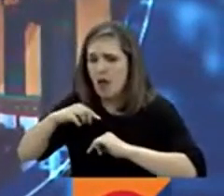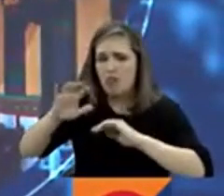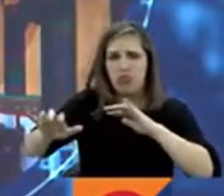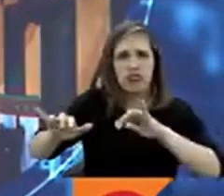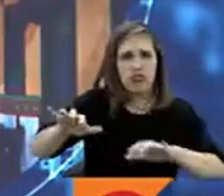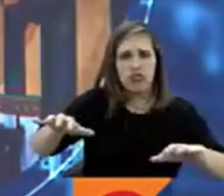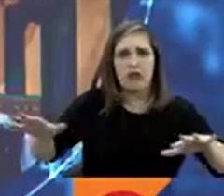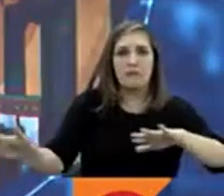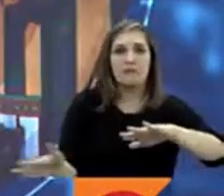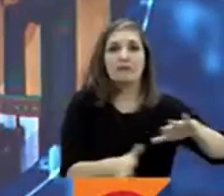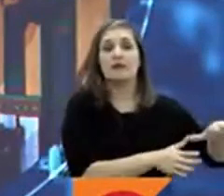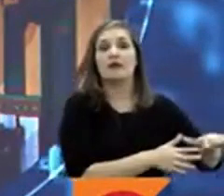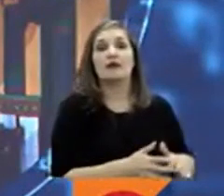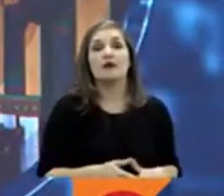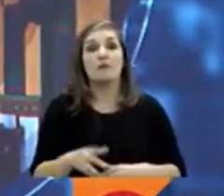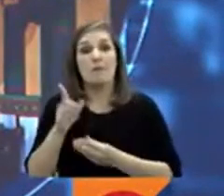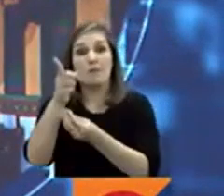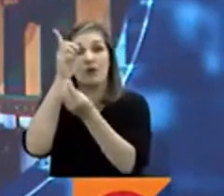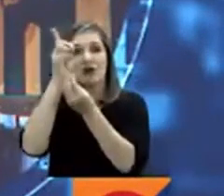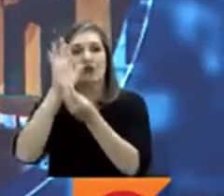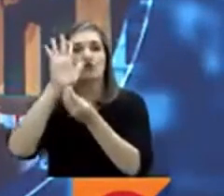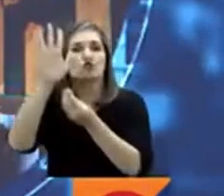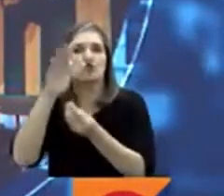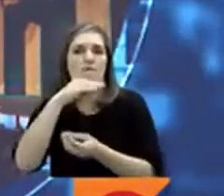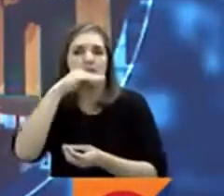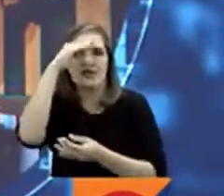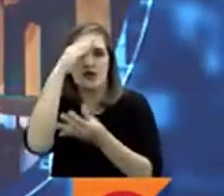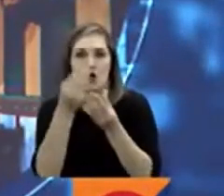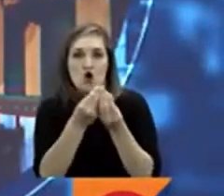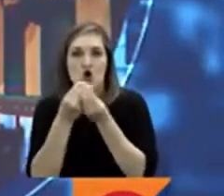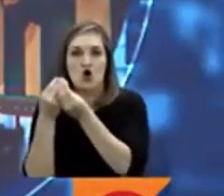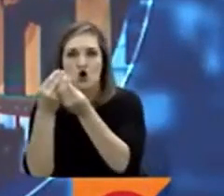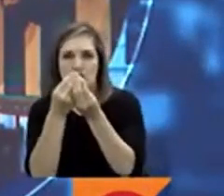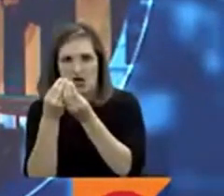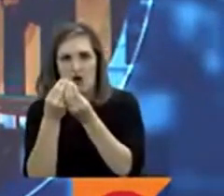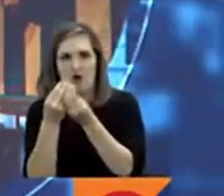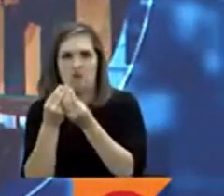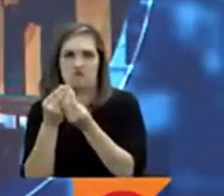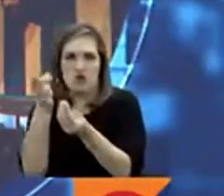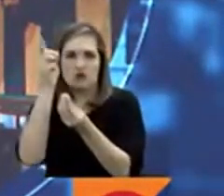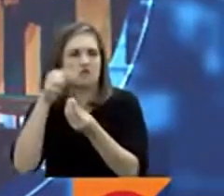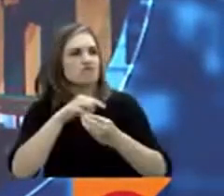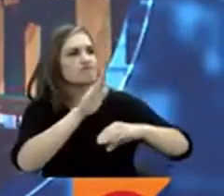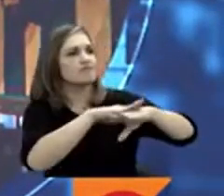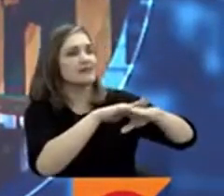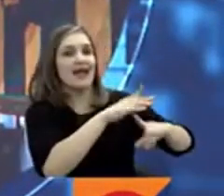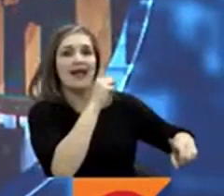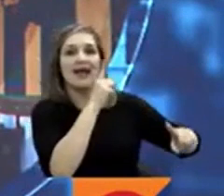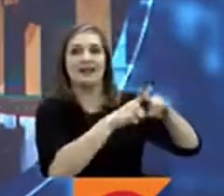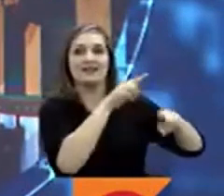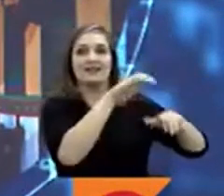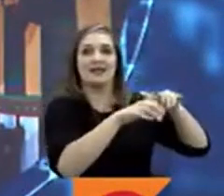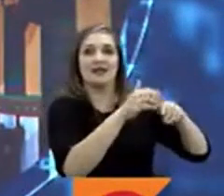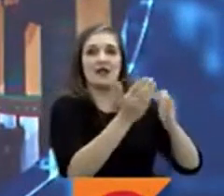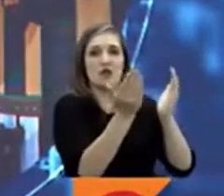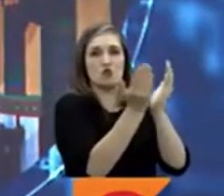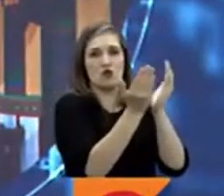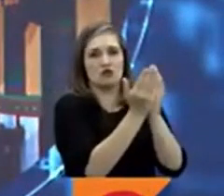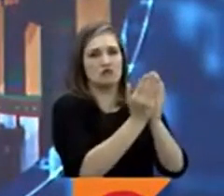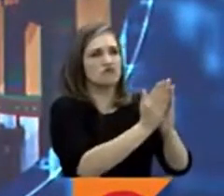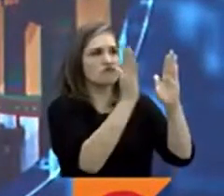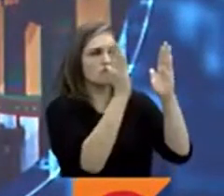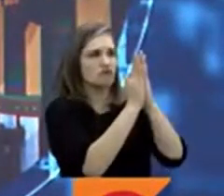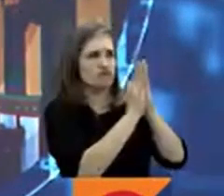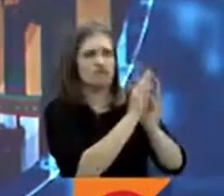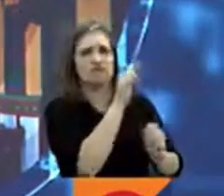Medellín piden la renuncia de la Secretaria de Educación, Alexandra Agudelo, a quien la Fiscalía le dictó medida de aseguramiento por